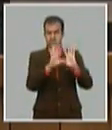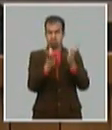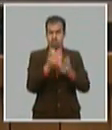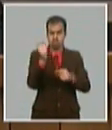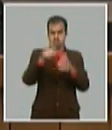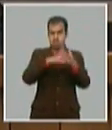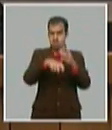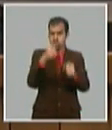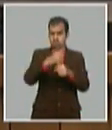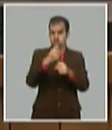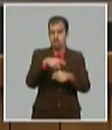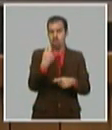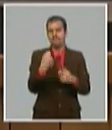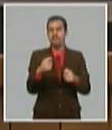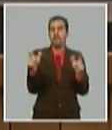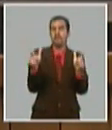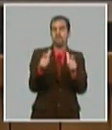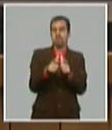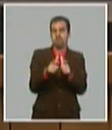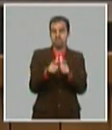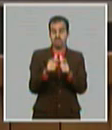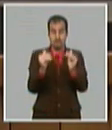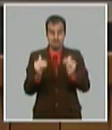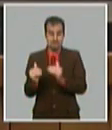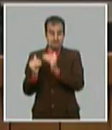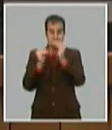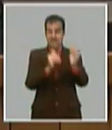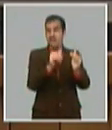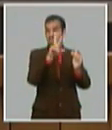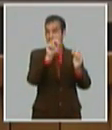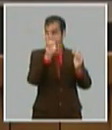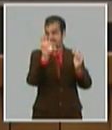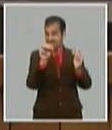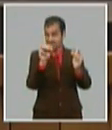disminuir y aplazar las metas del 2030 para el 2035